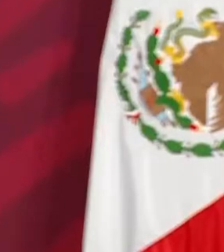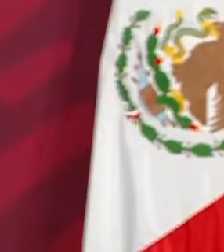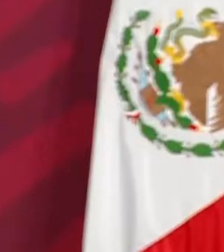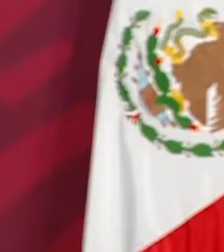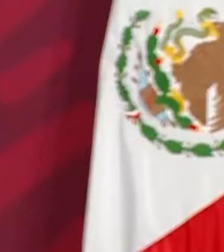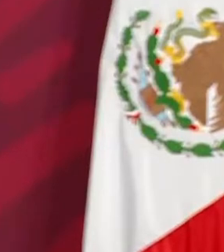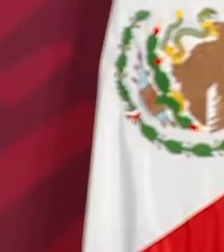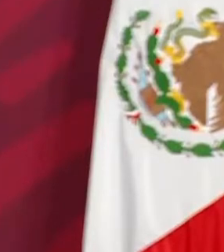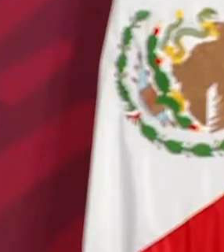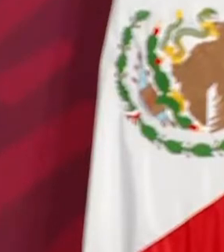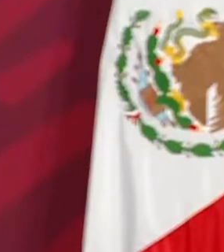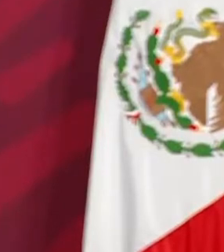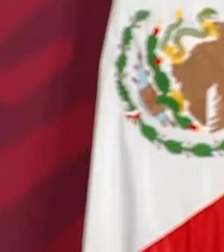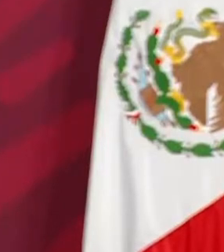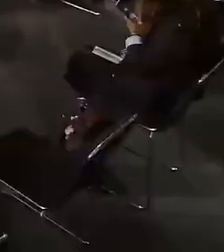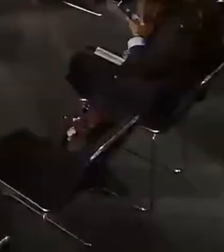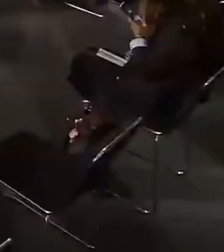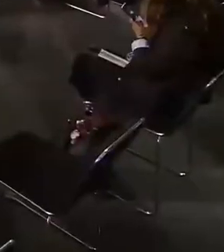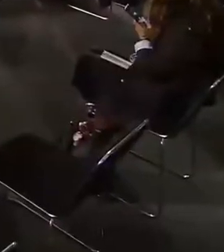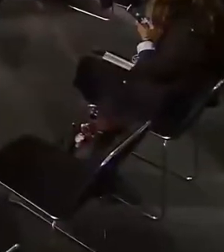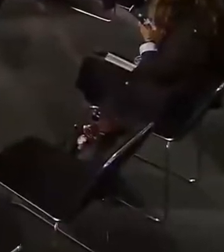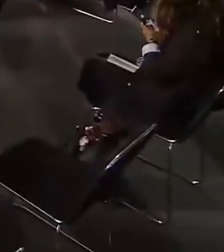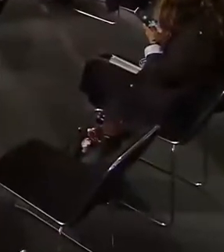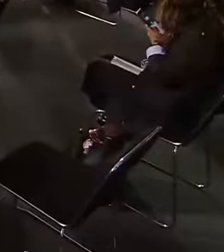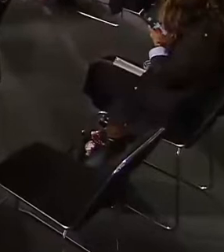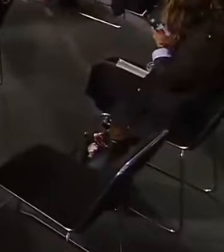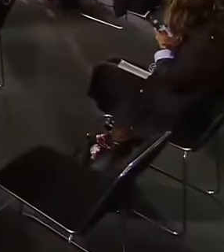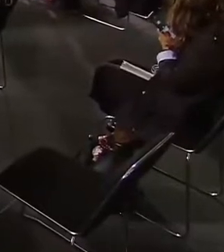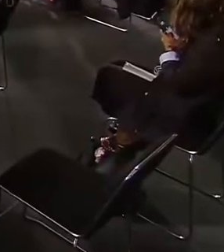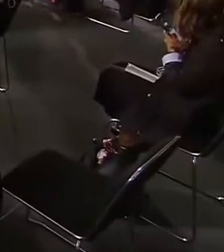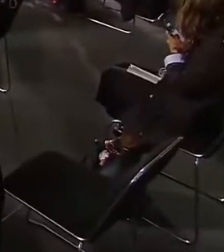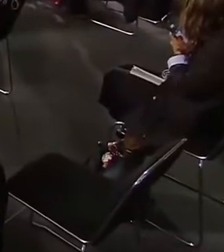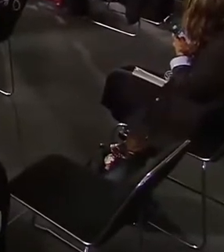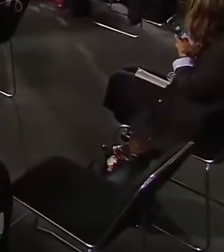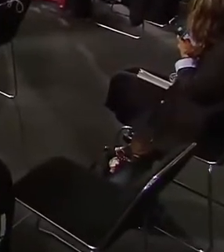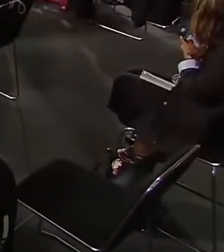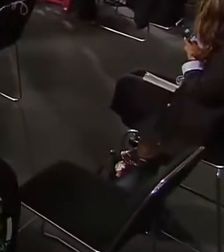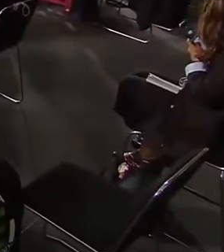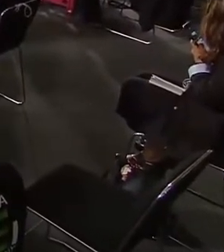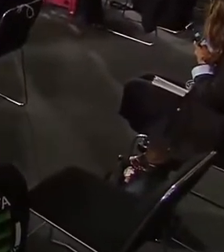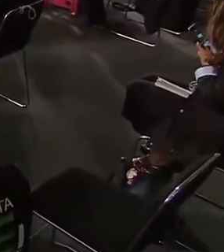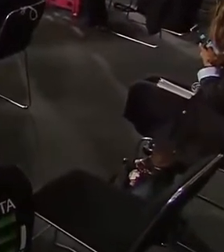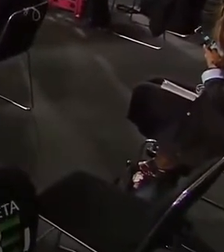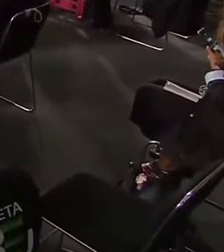el caso de la astronauta mexicana.